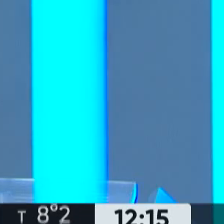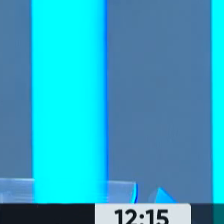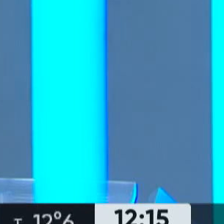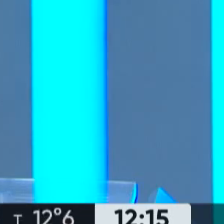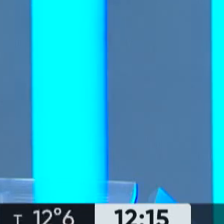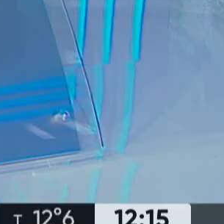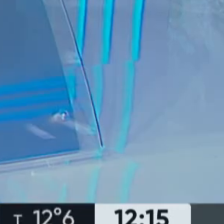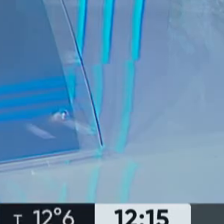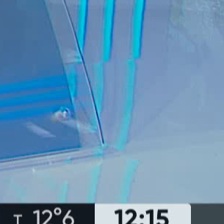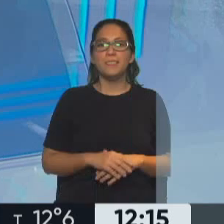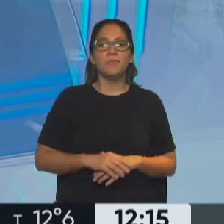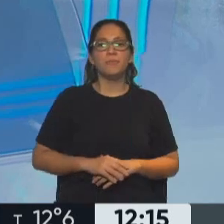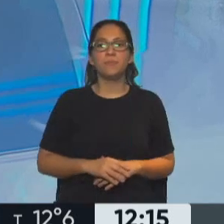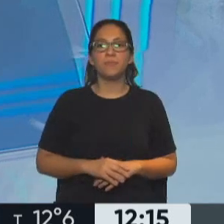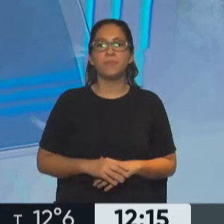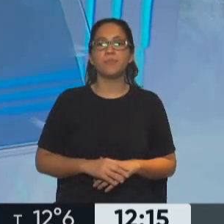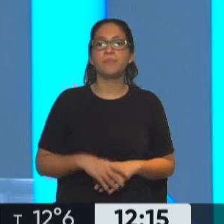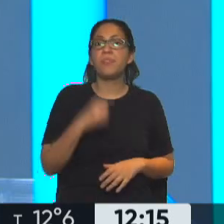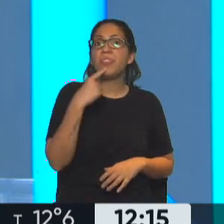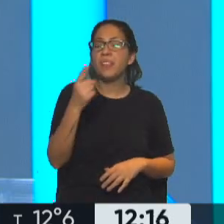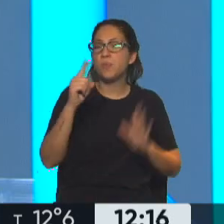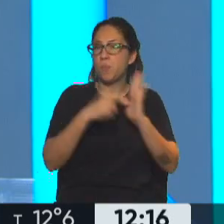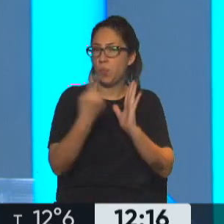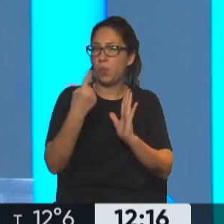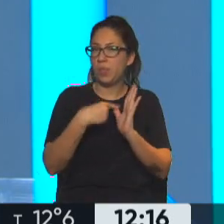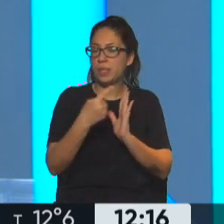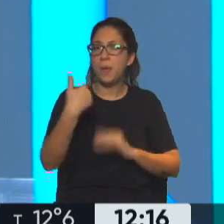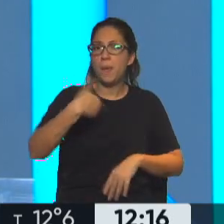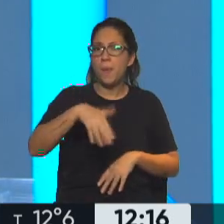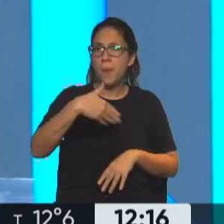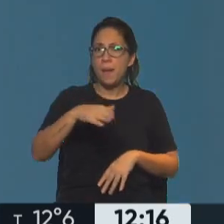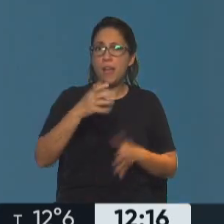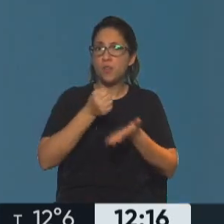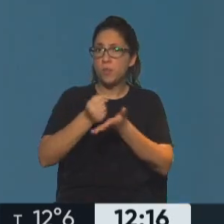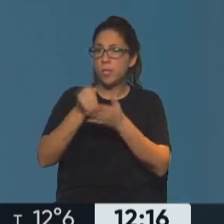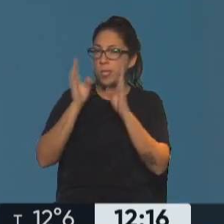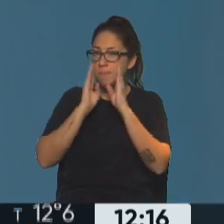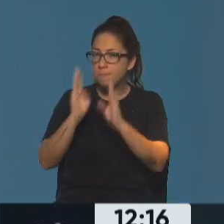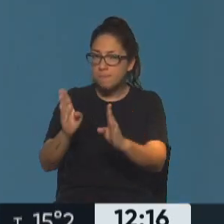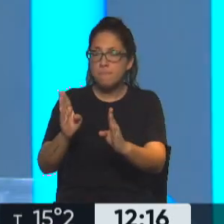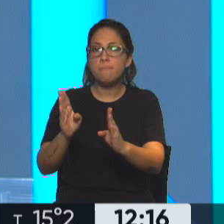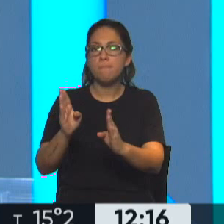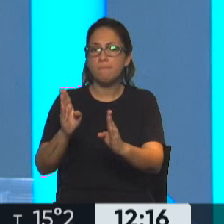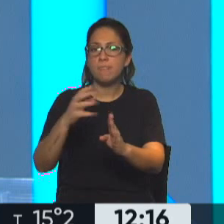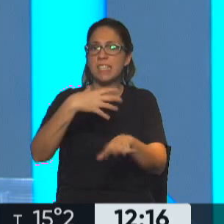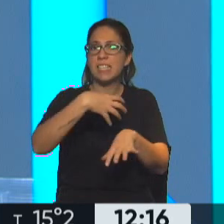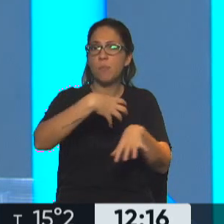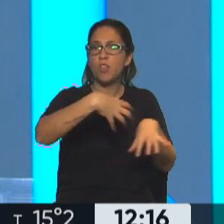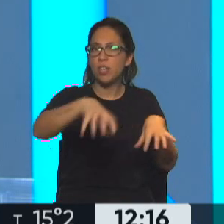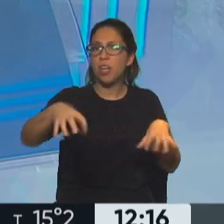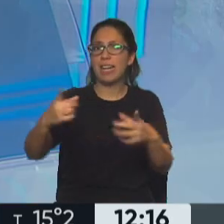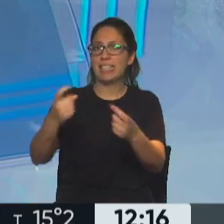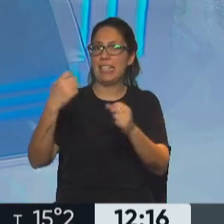de Economía. Dice que se va a focalizar el subsidio en los sectores que efectivamente lo